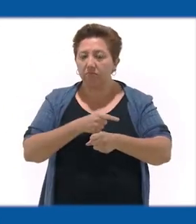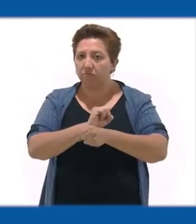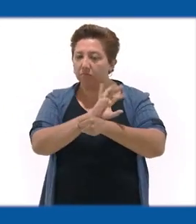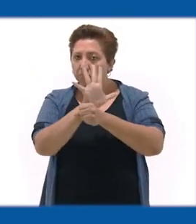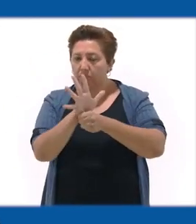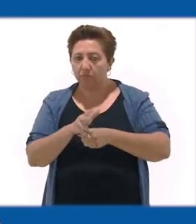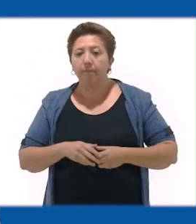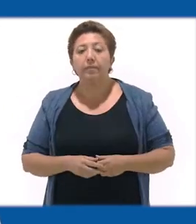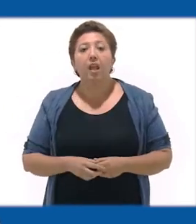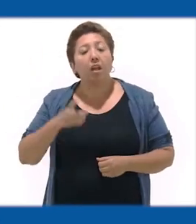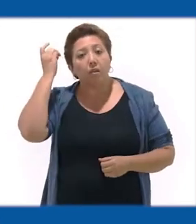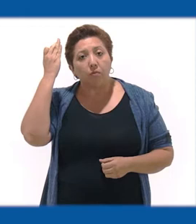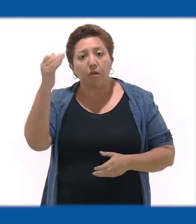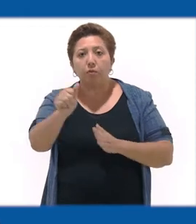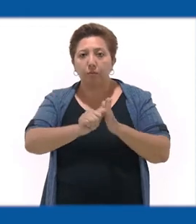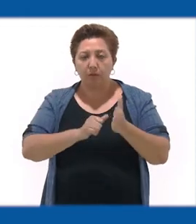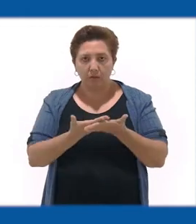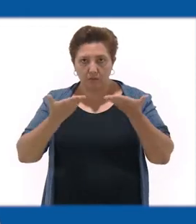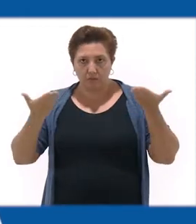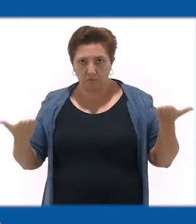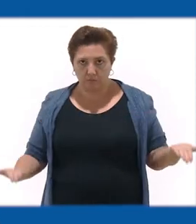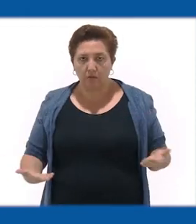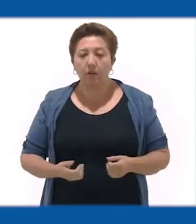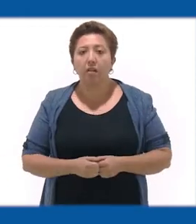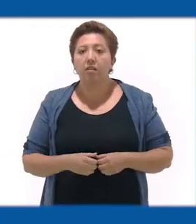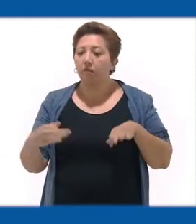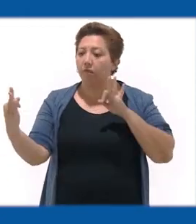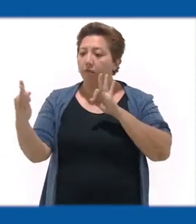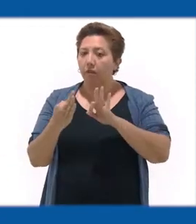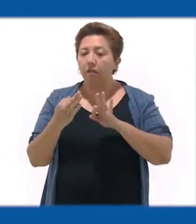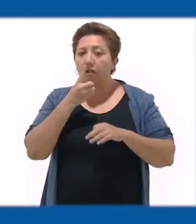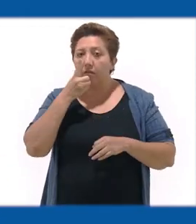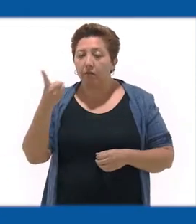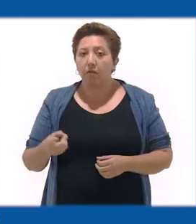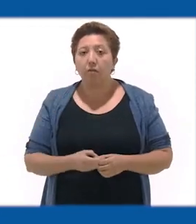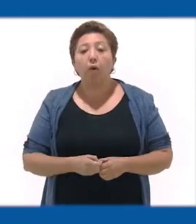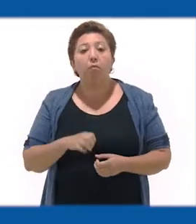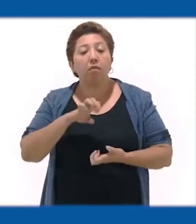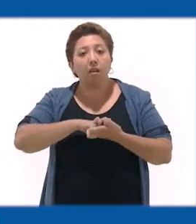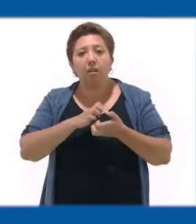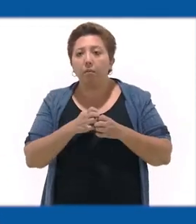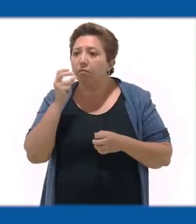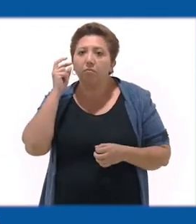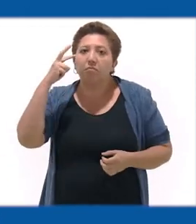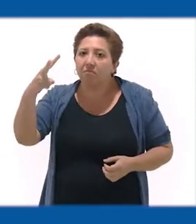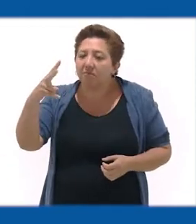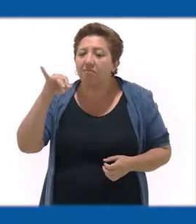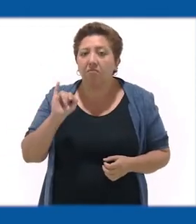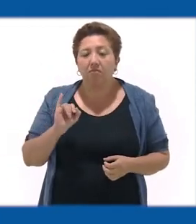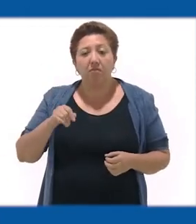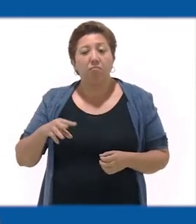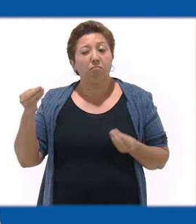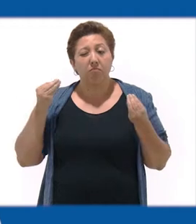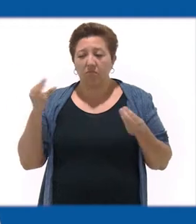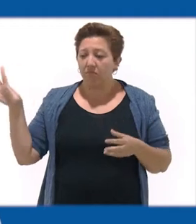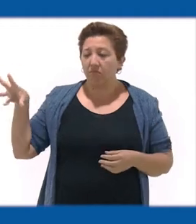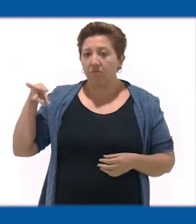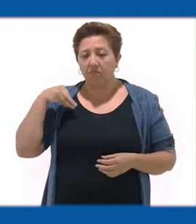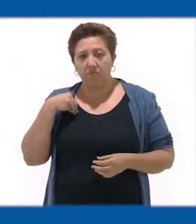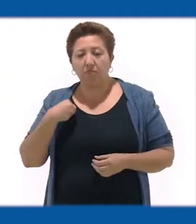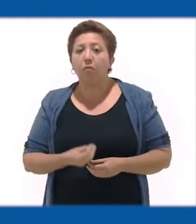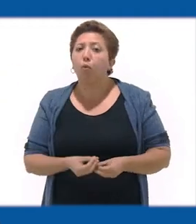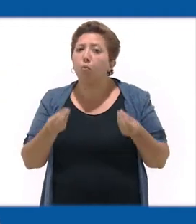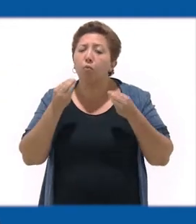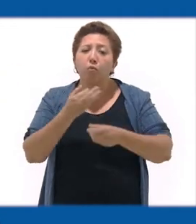coronavirus. Durante los meses recientes, nos enfrentamos a un enemigo invisible pero letal y altamente contagioso. Muchas